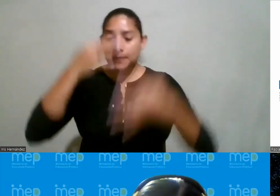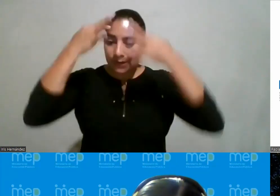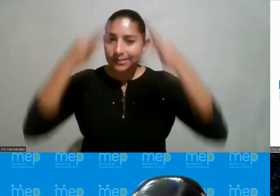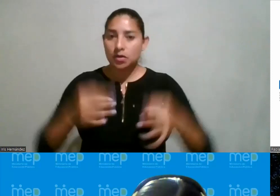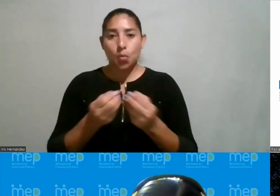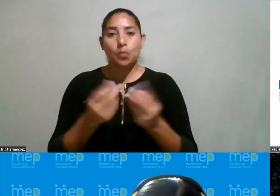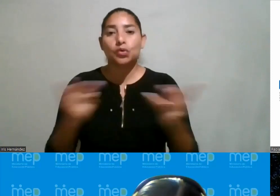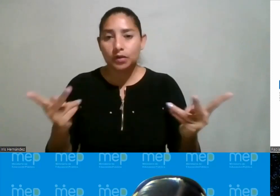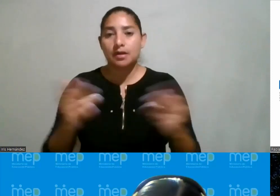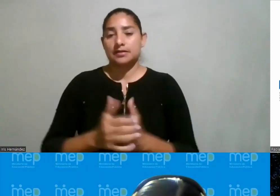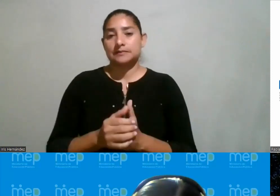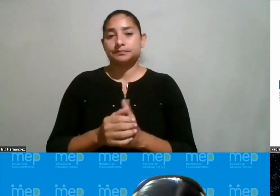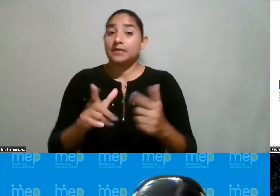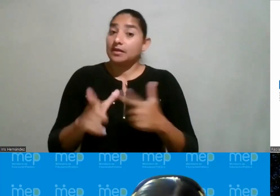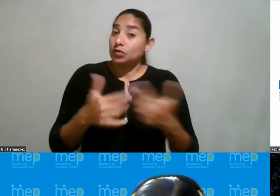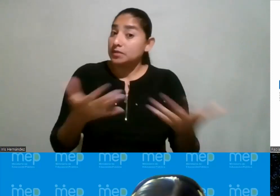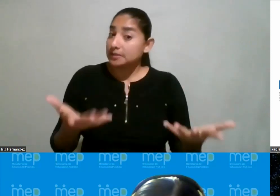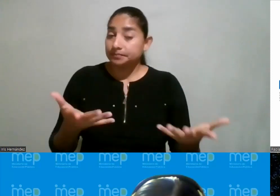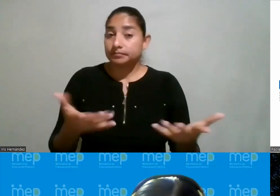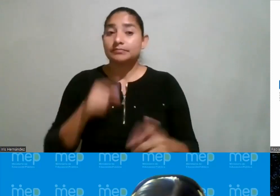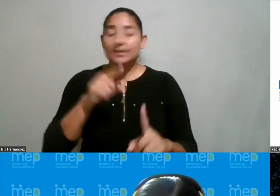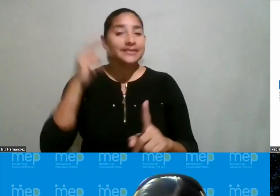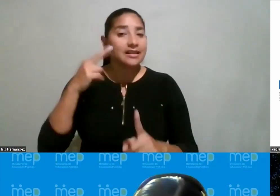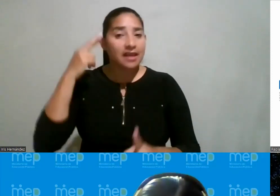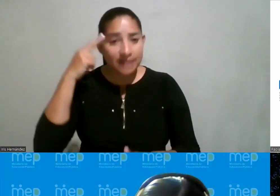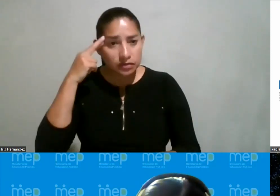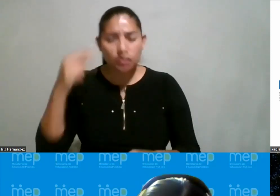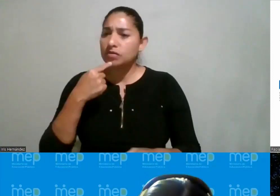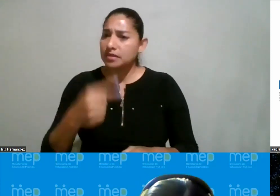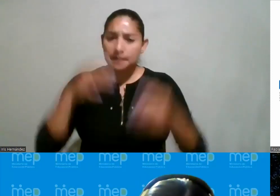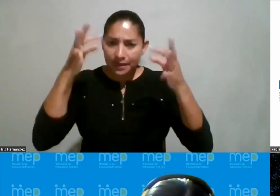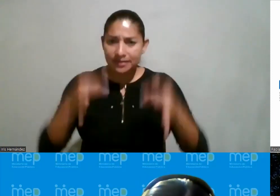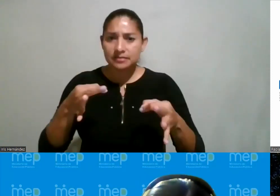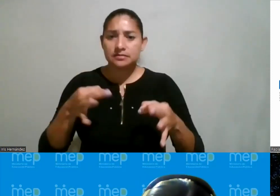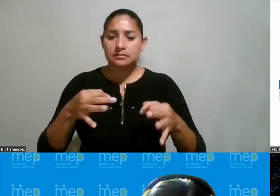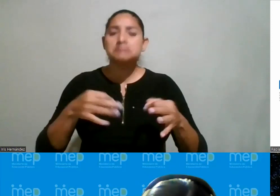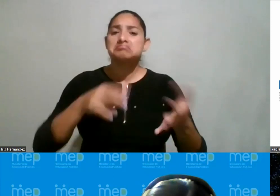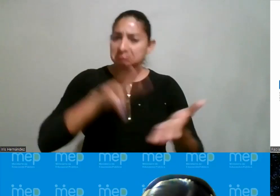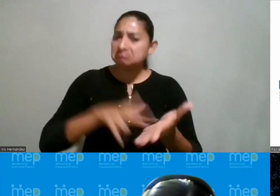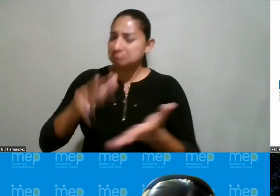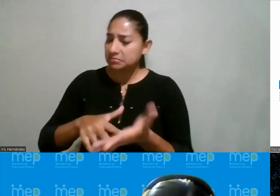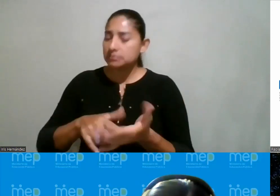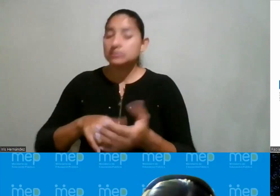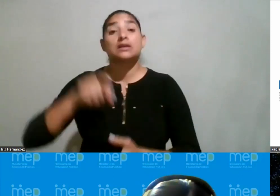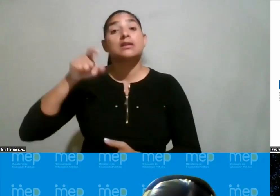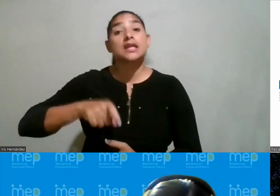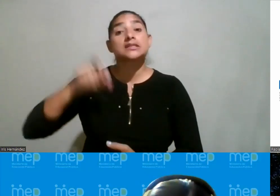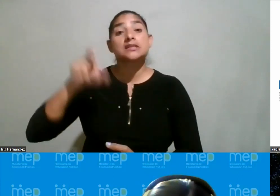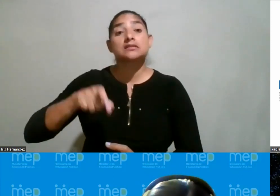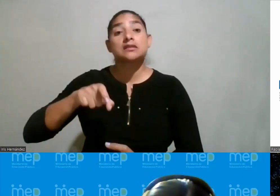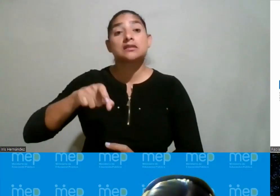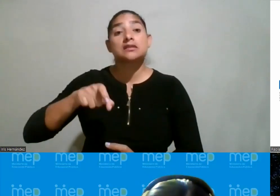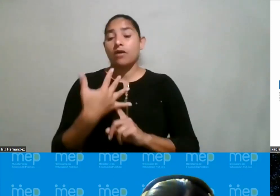oportunidades entonces por eso cuando nos digan las medidas afirmativas no mire es necesario tiene un efecto